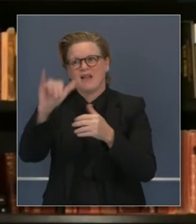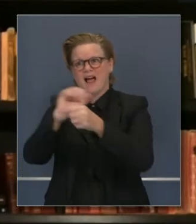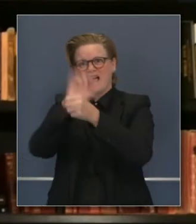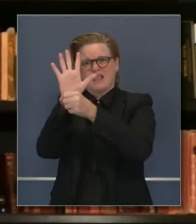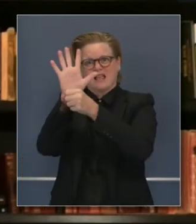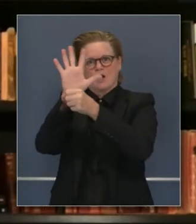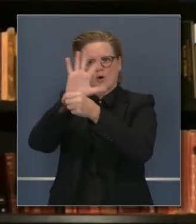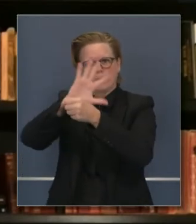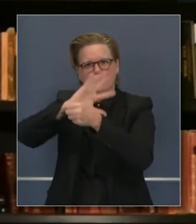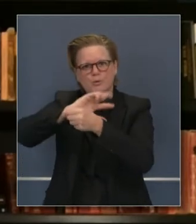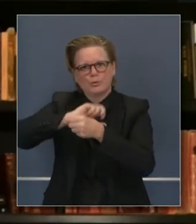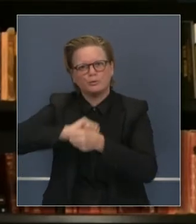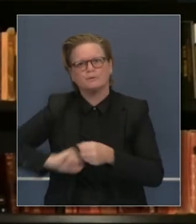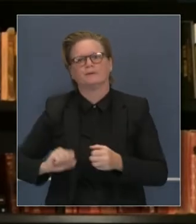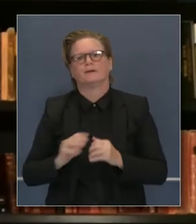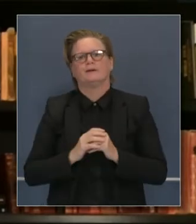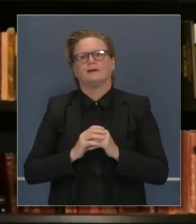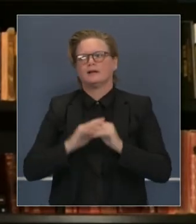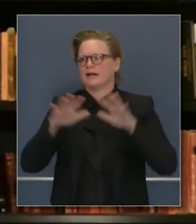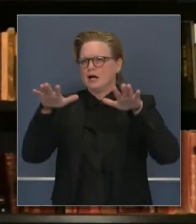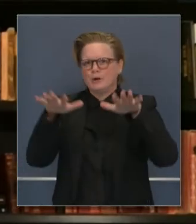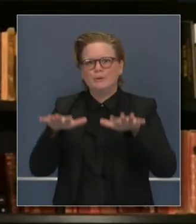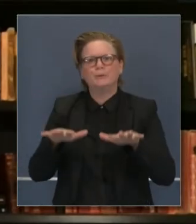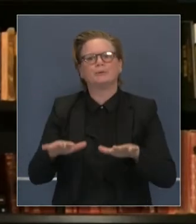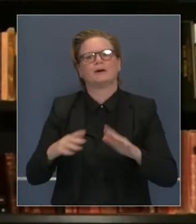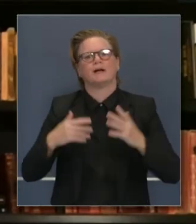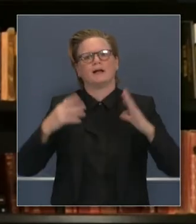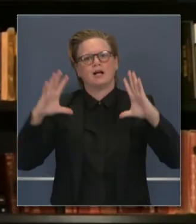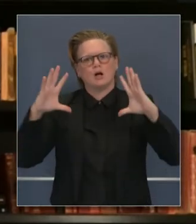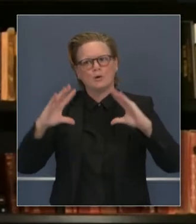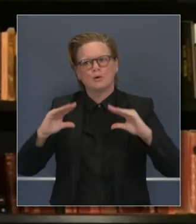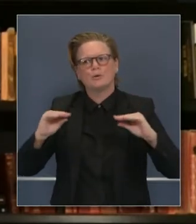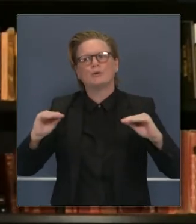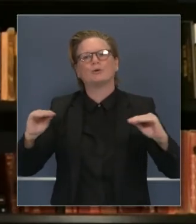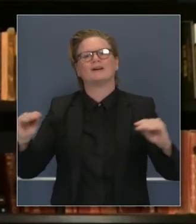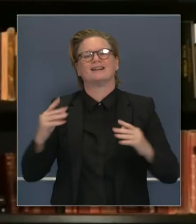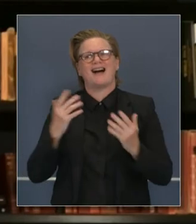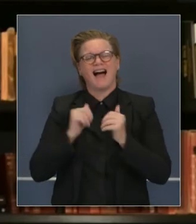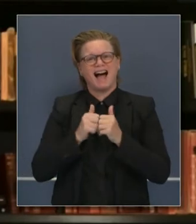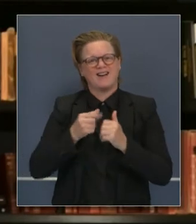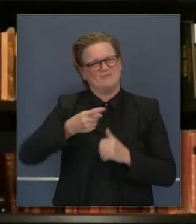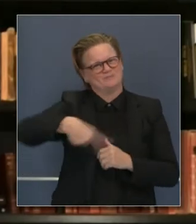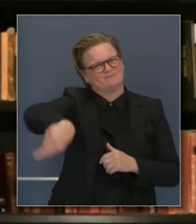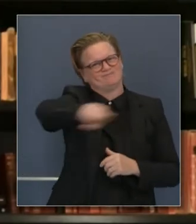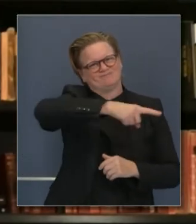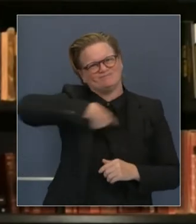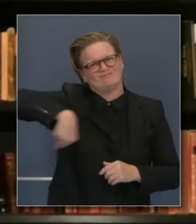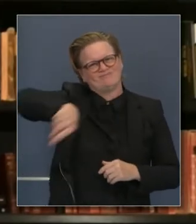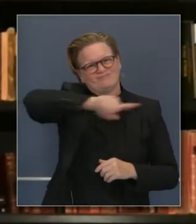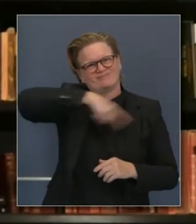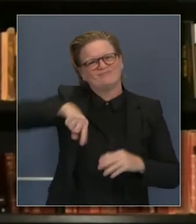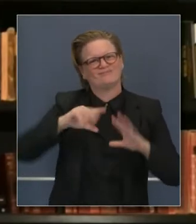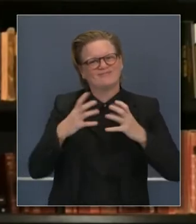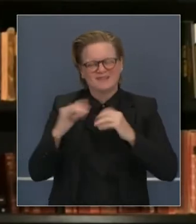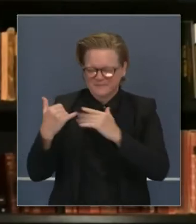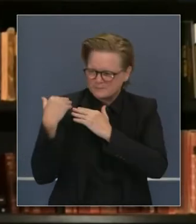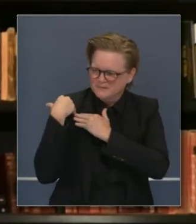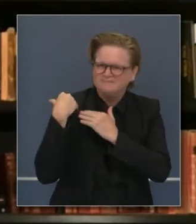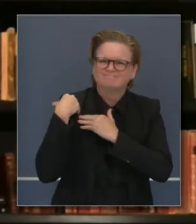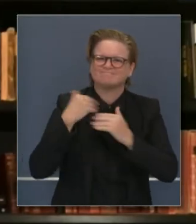Es el mandato para todos y estoy agradecido con ustedes. Humillado por esta